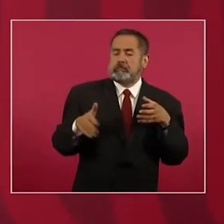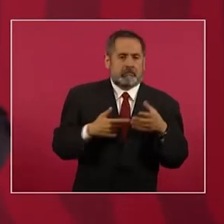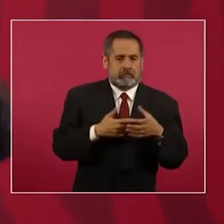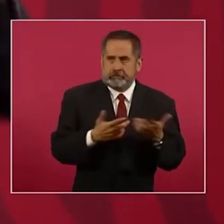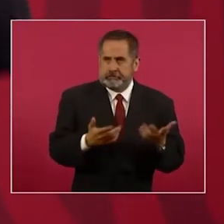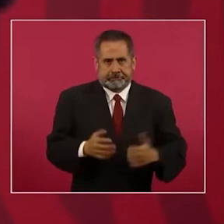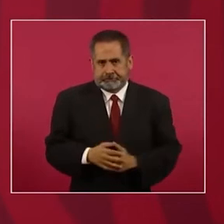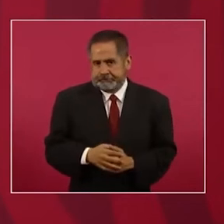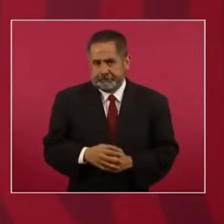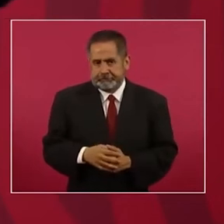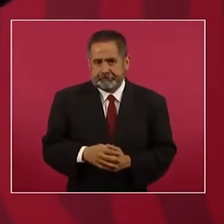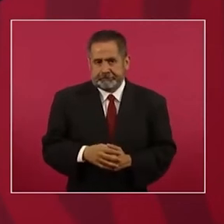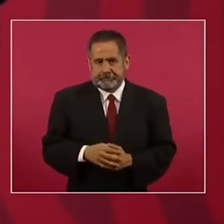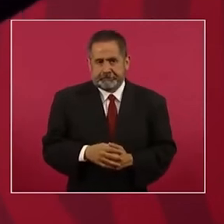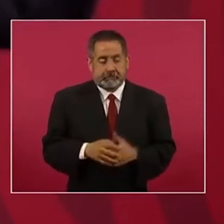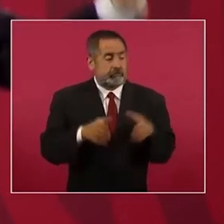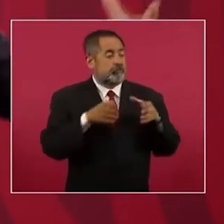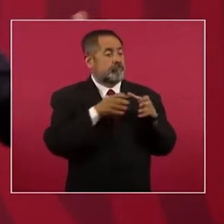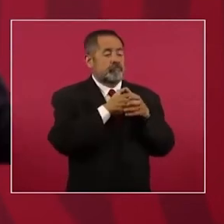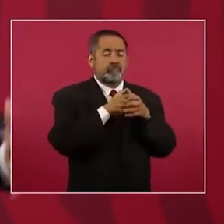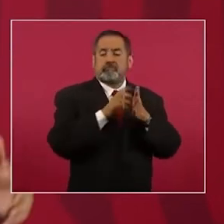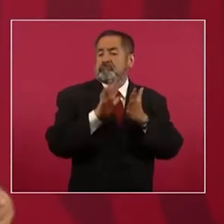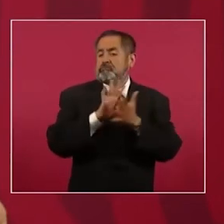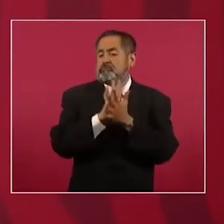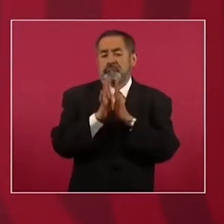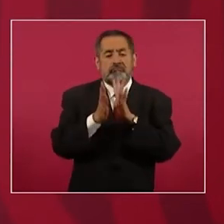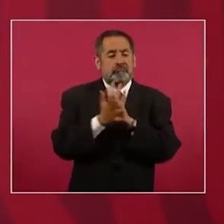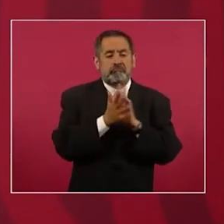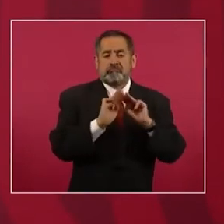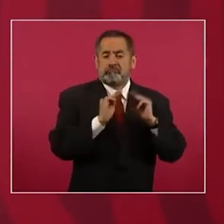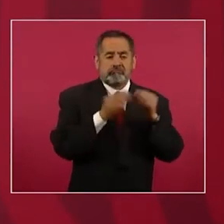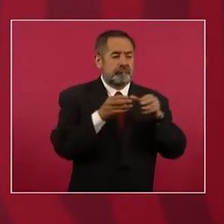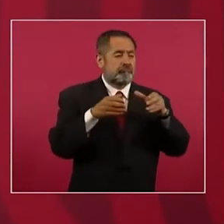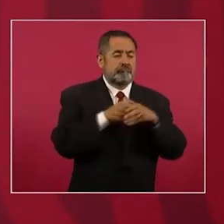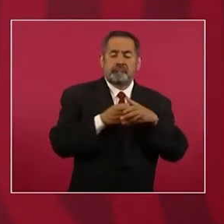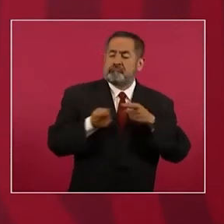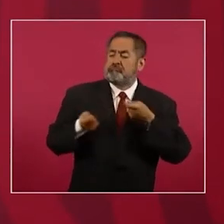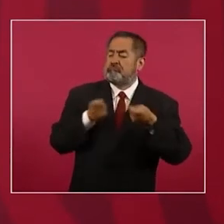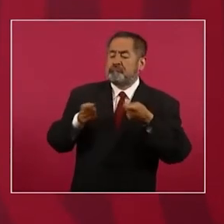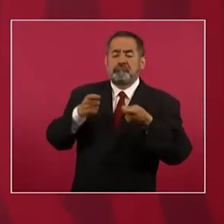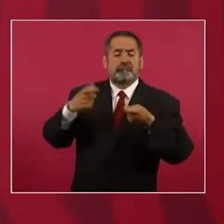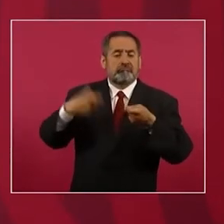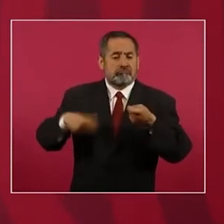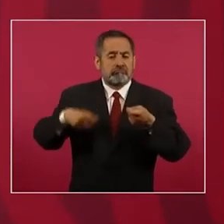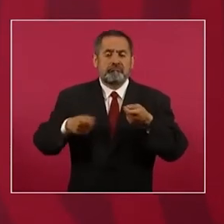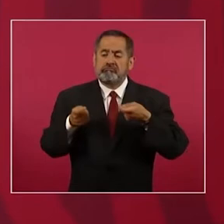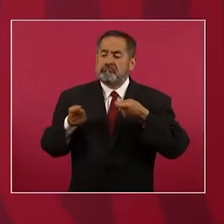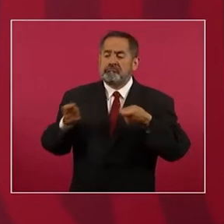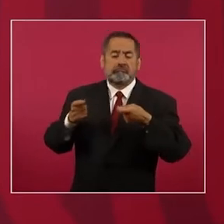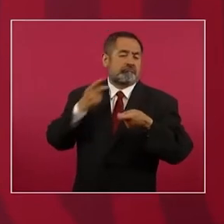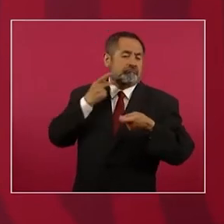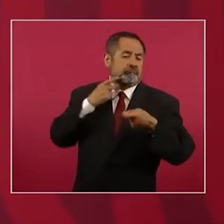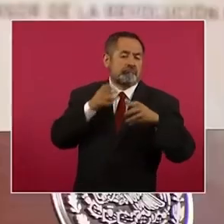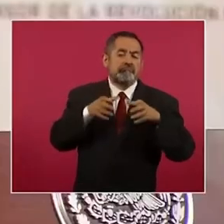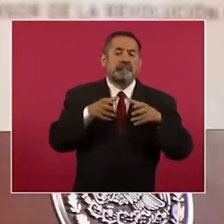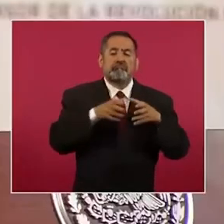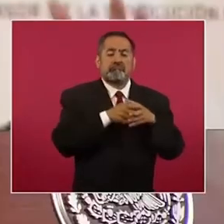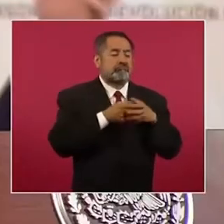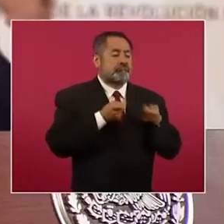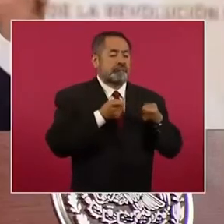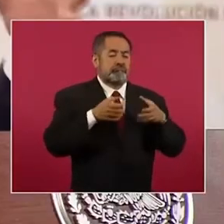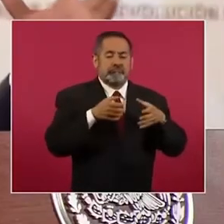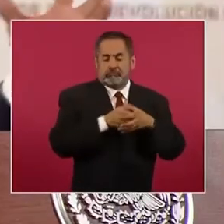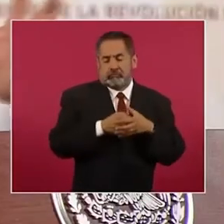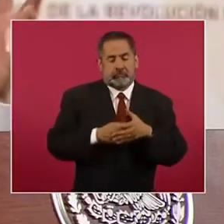una mafia de poder económico de poder político que